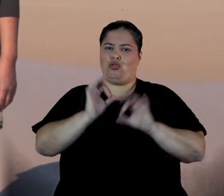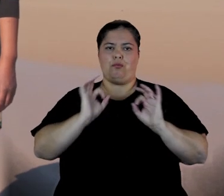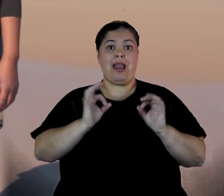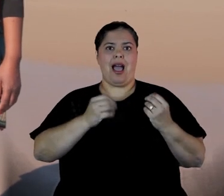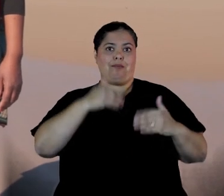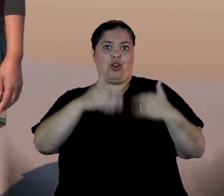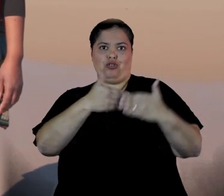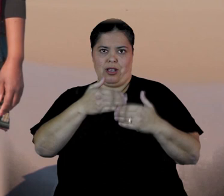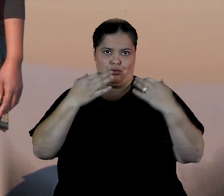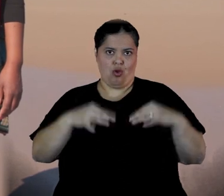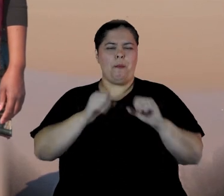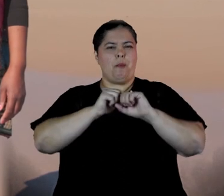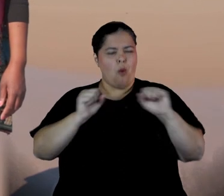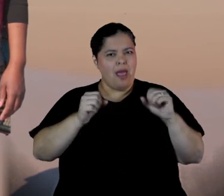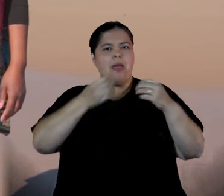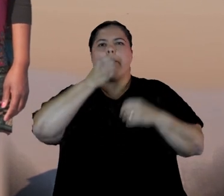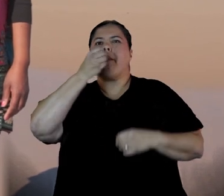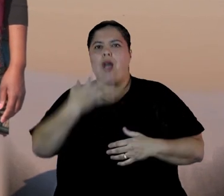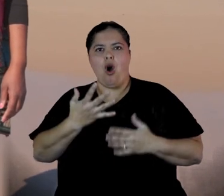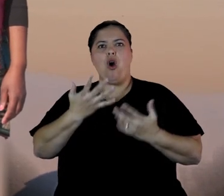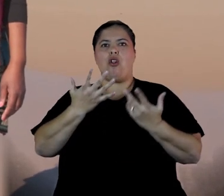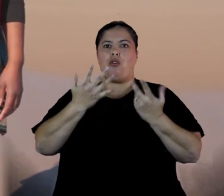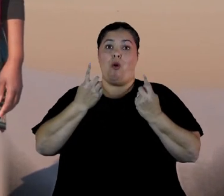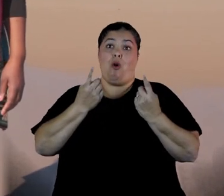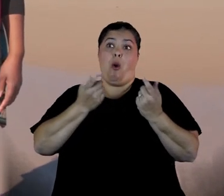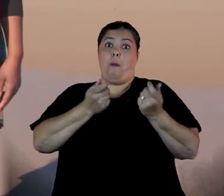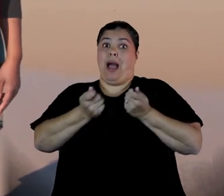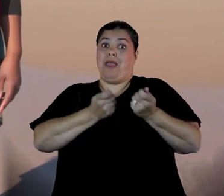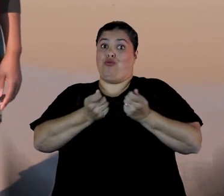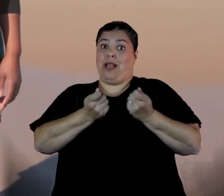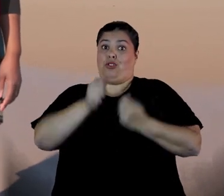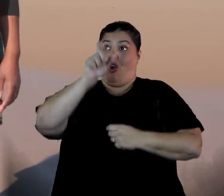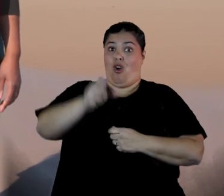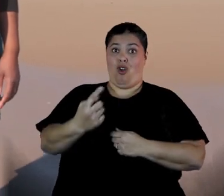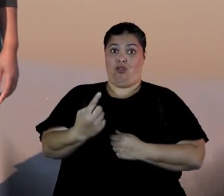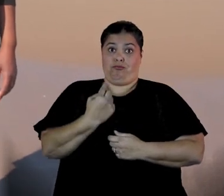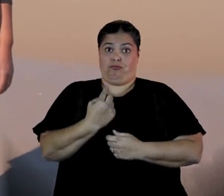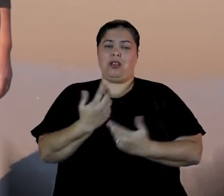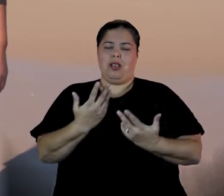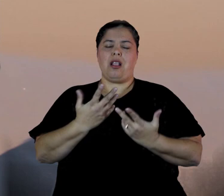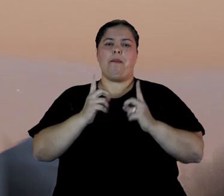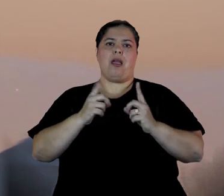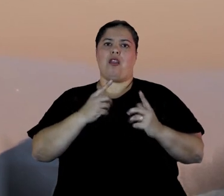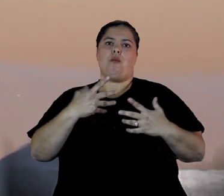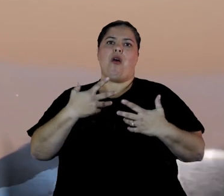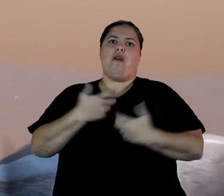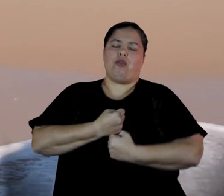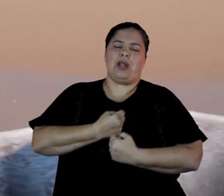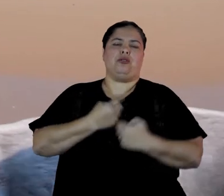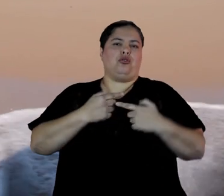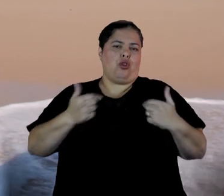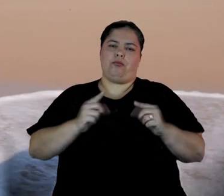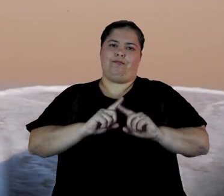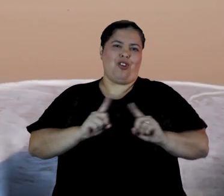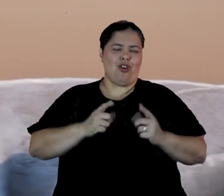la manipulación del agresor y transitar las frustraciones. Las mujeres tienen que sentirse fuertes